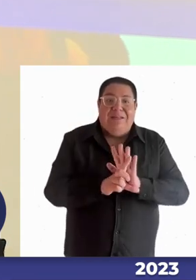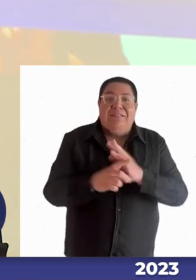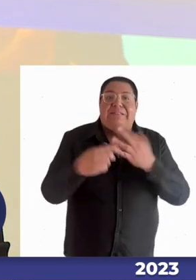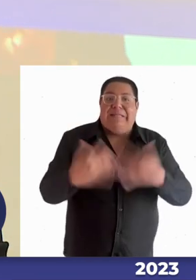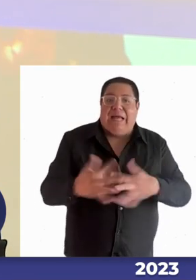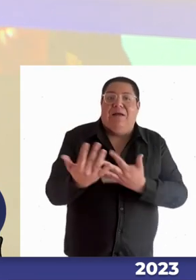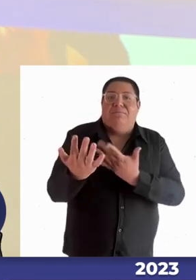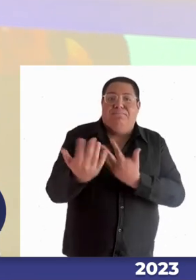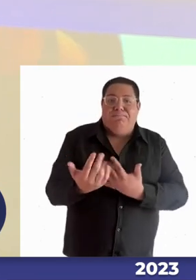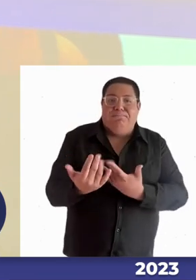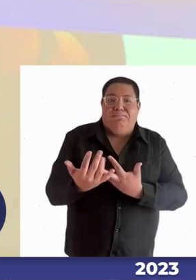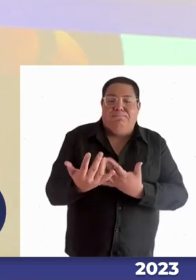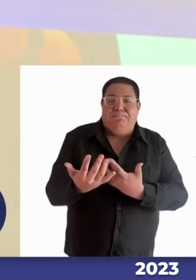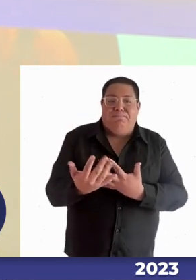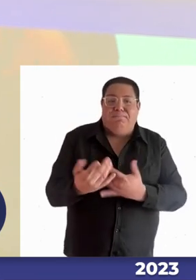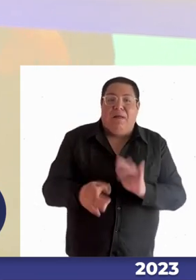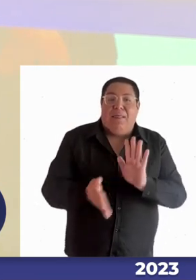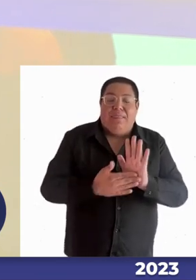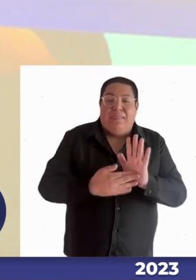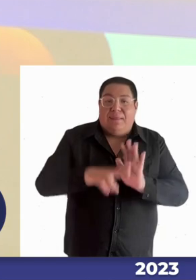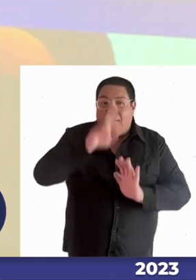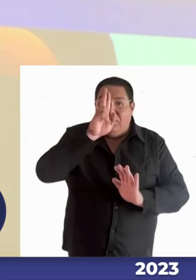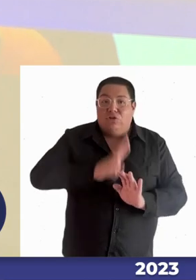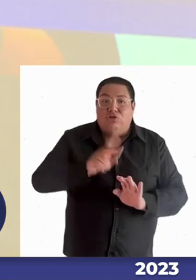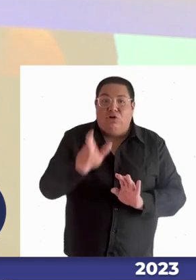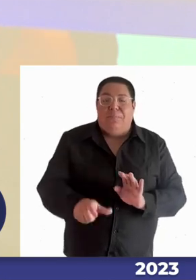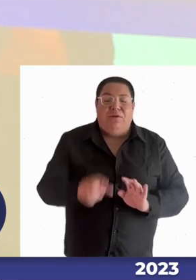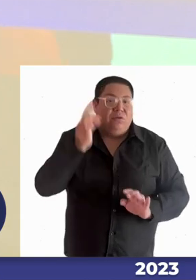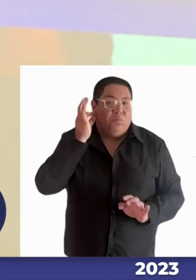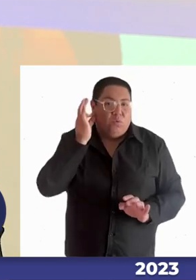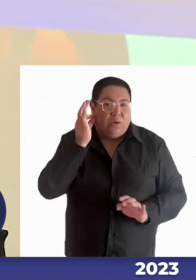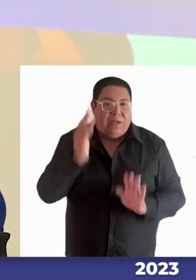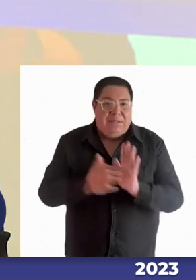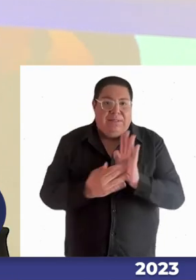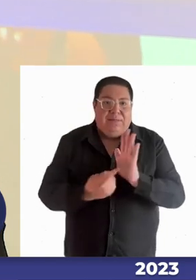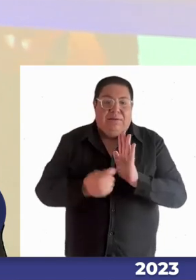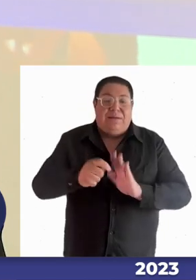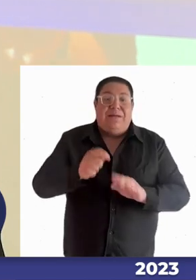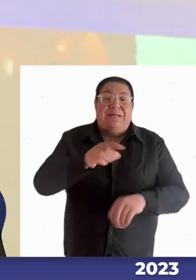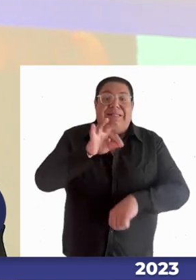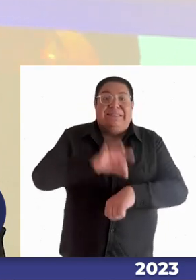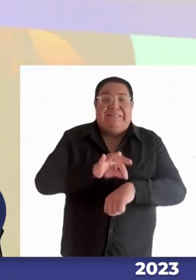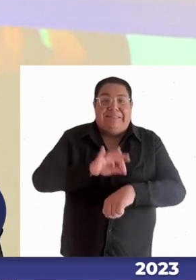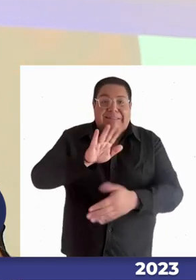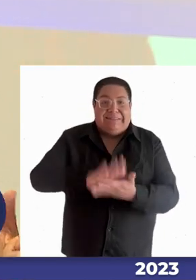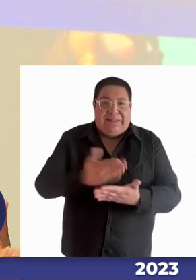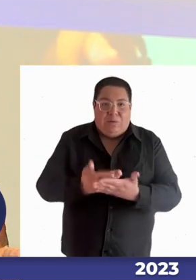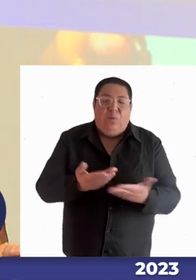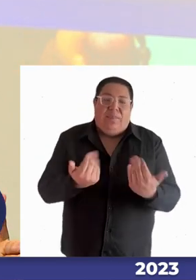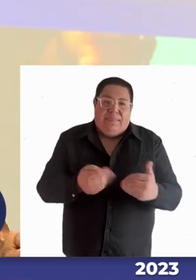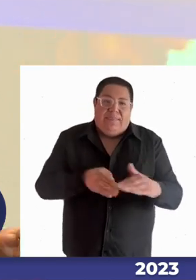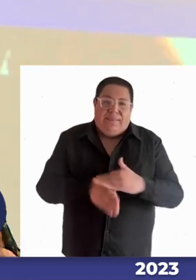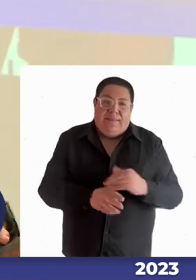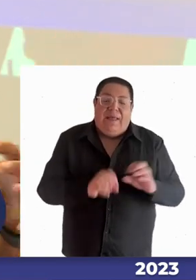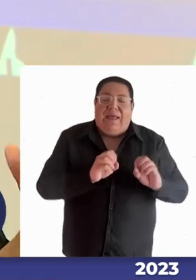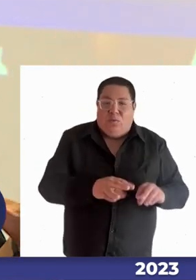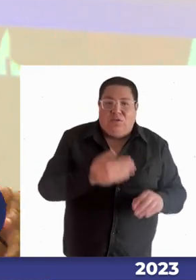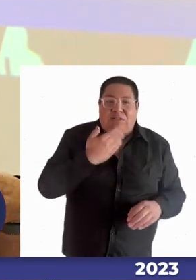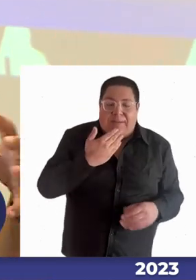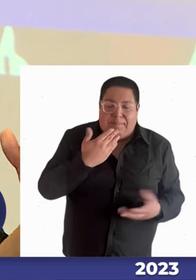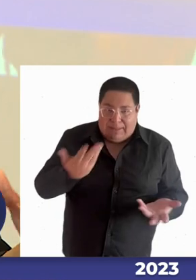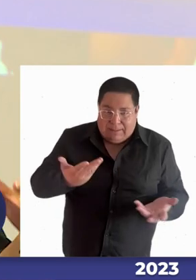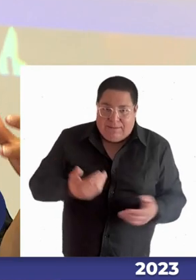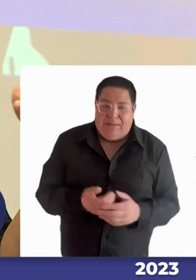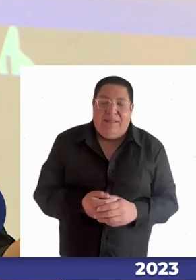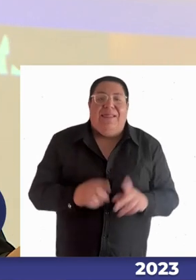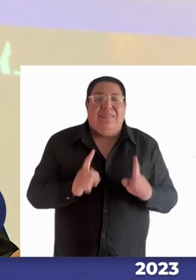reconocimiento a este rol de las mujeres en materia de cuidado en salud porque es evidente el acceso y en educación también para ir eliminando